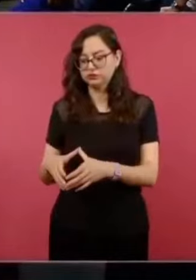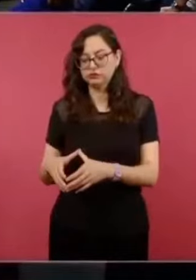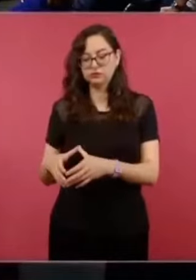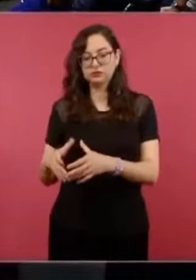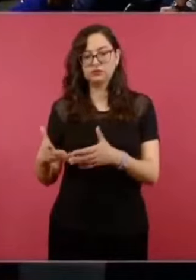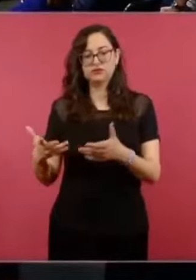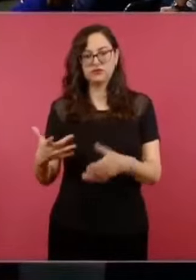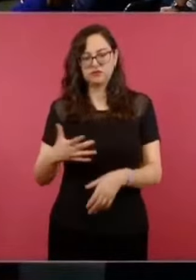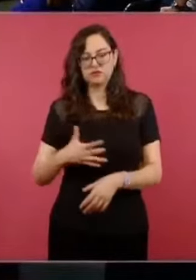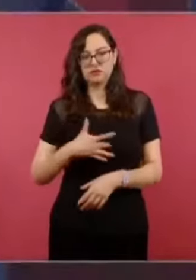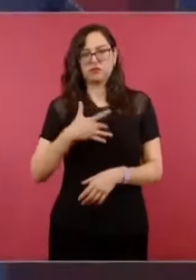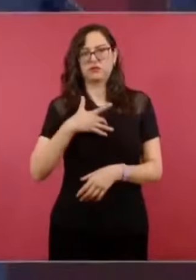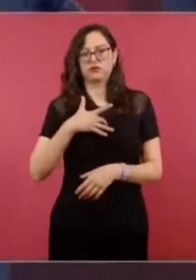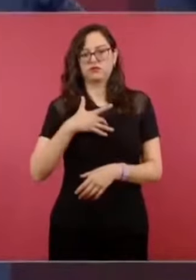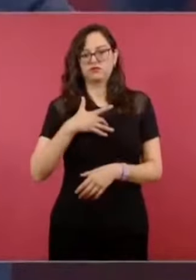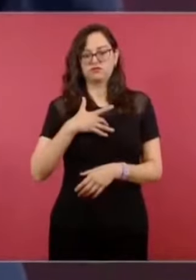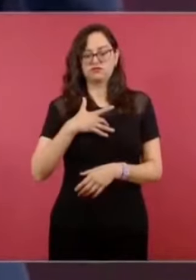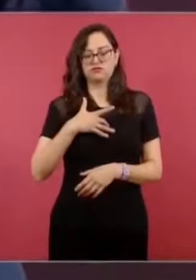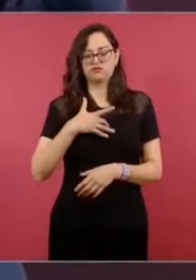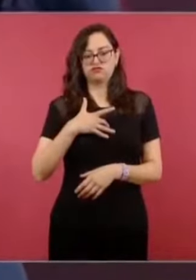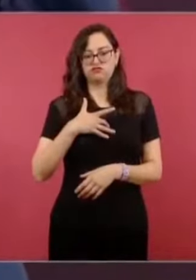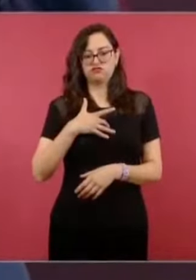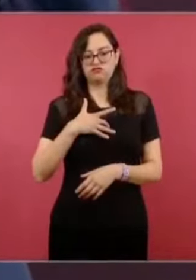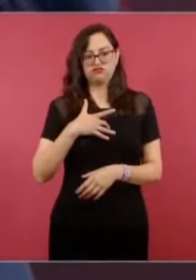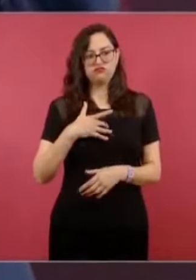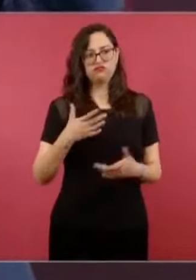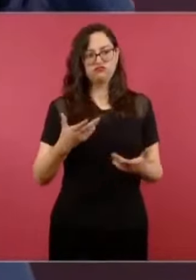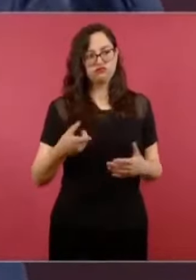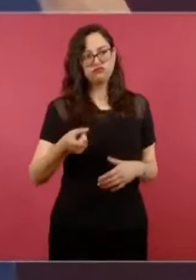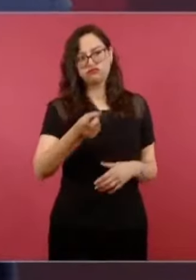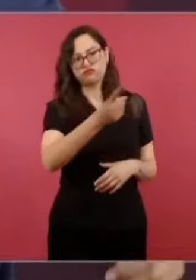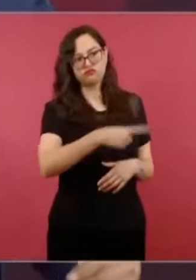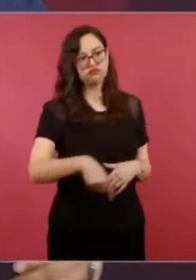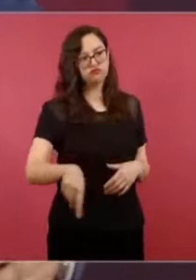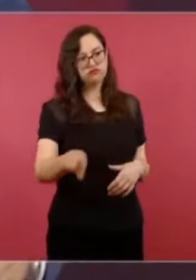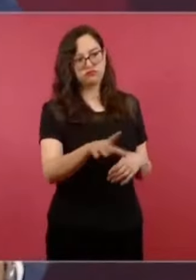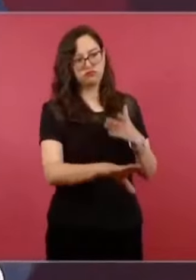toda esa cargada?